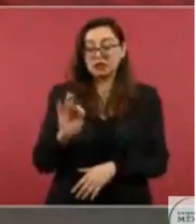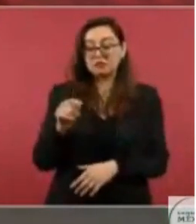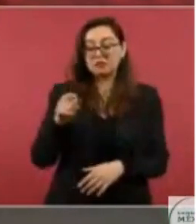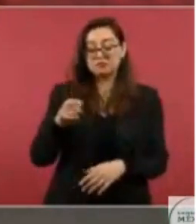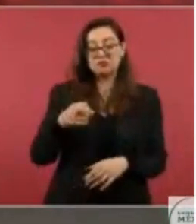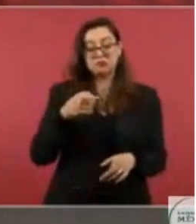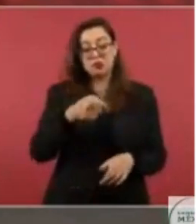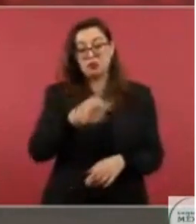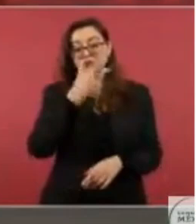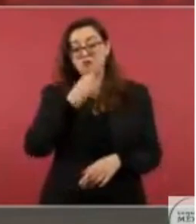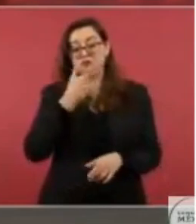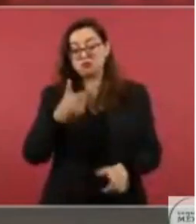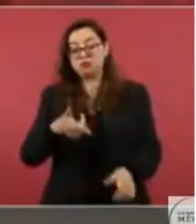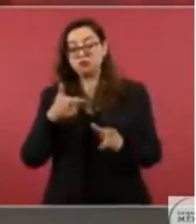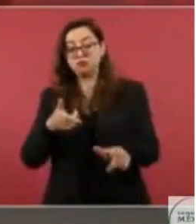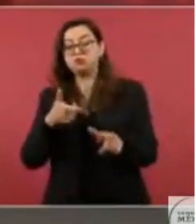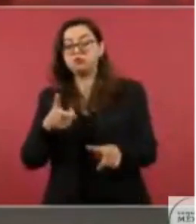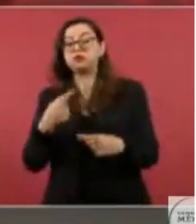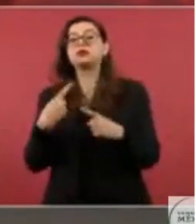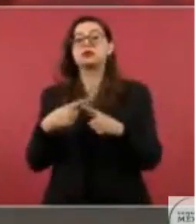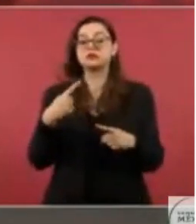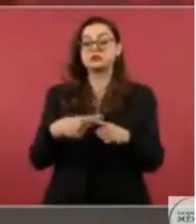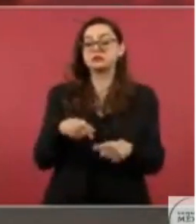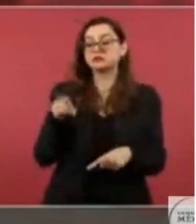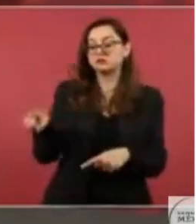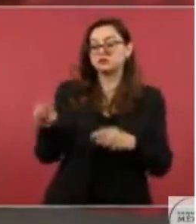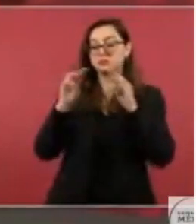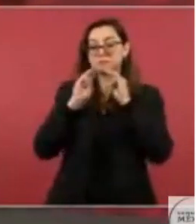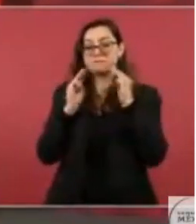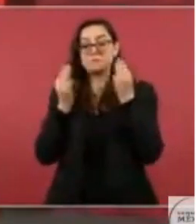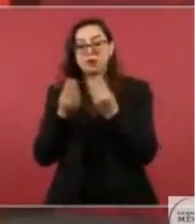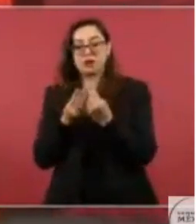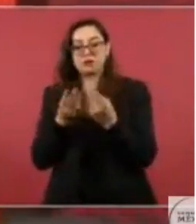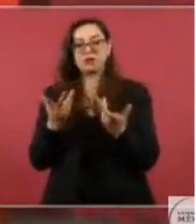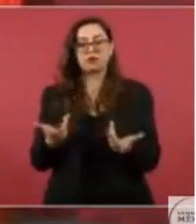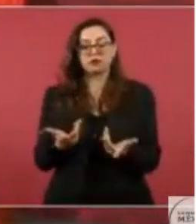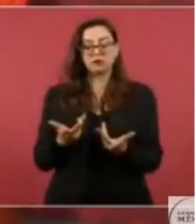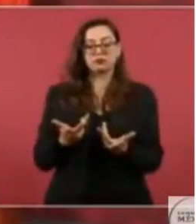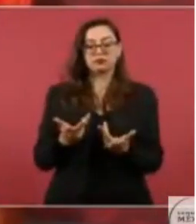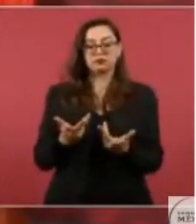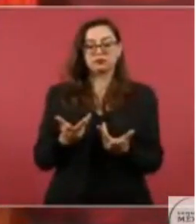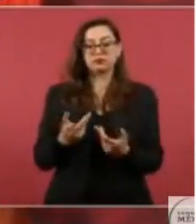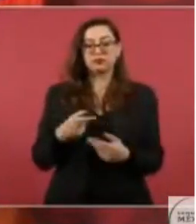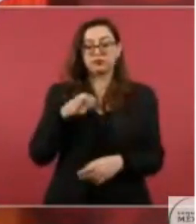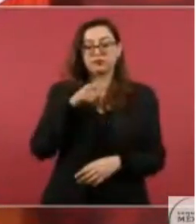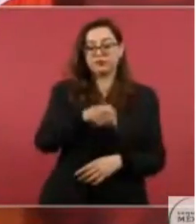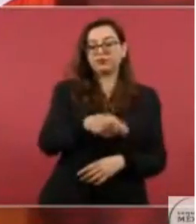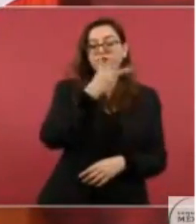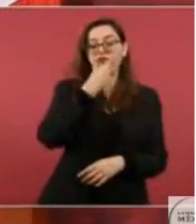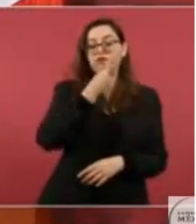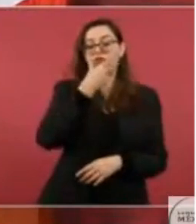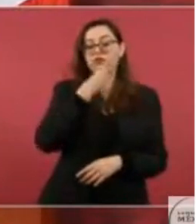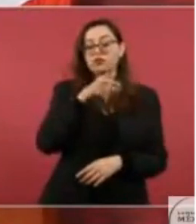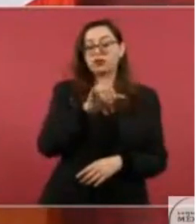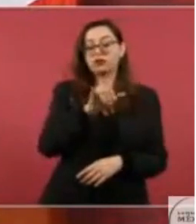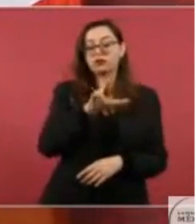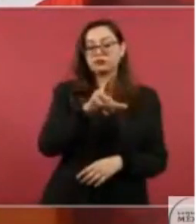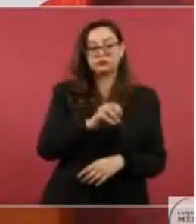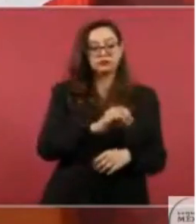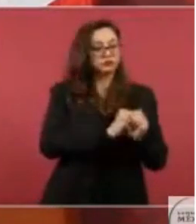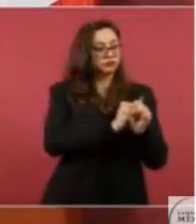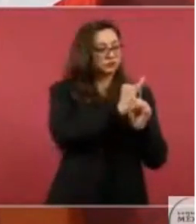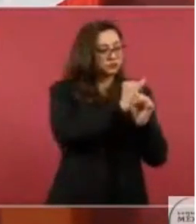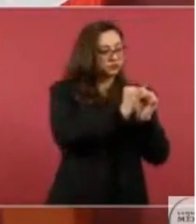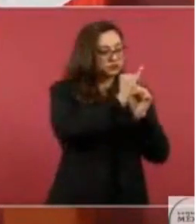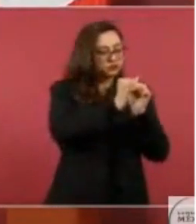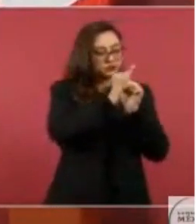se hablaba de que hubo un reportaje de Ciro tres,